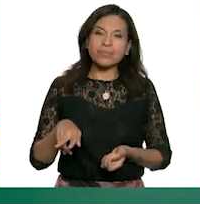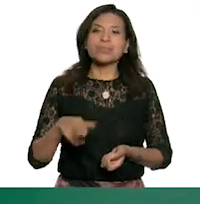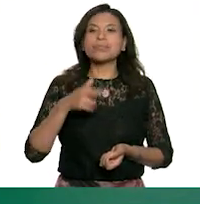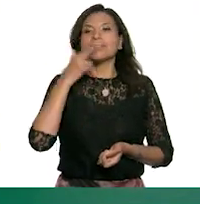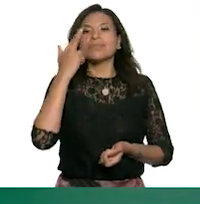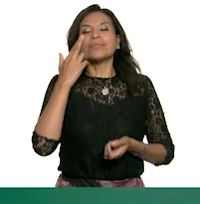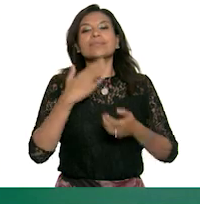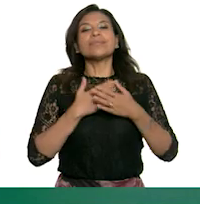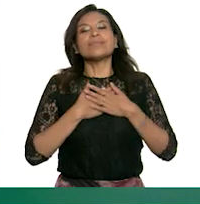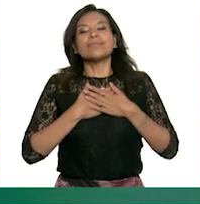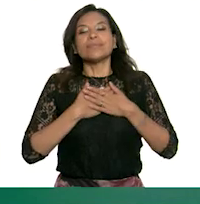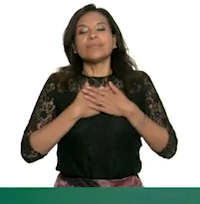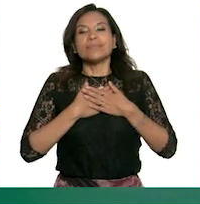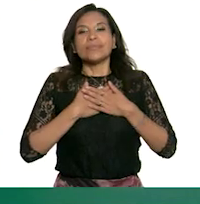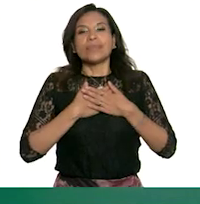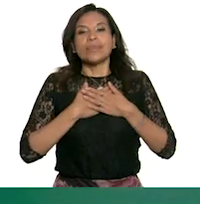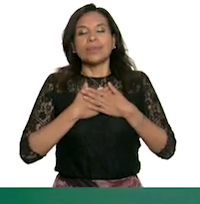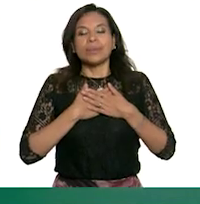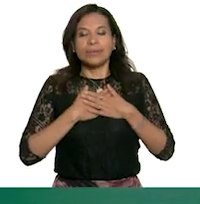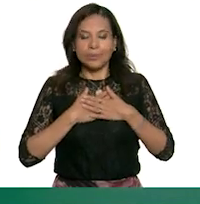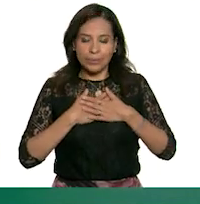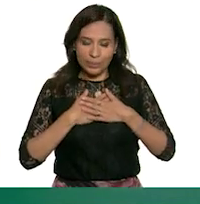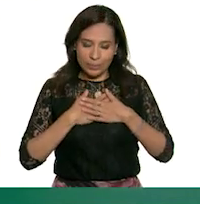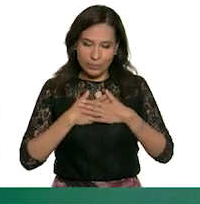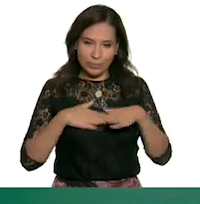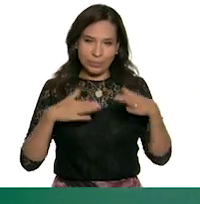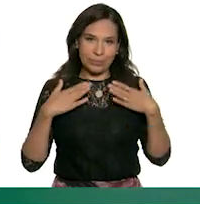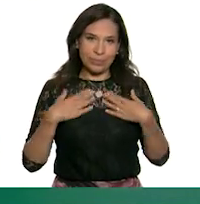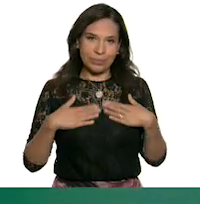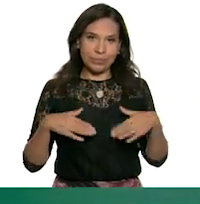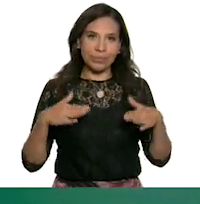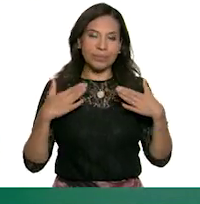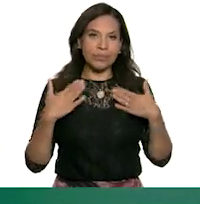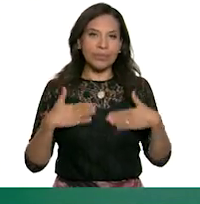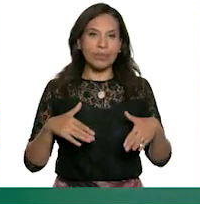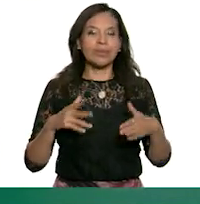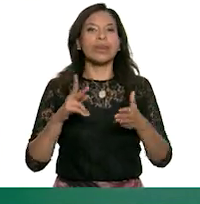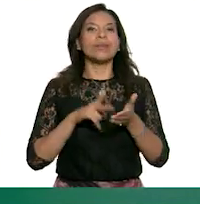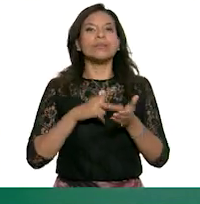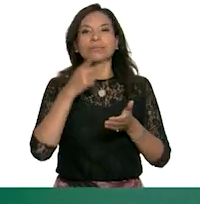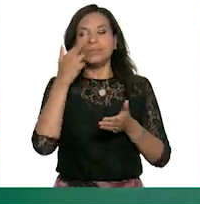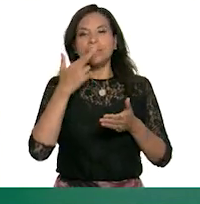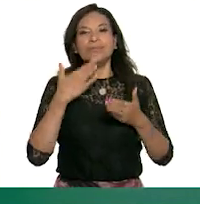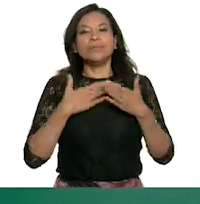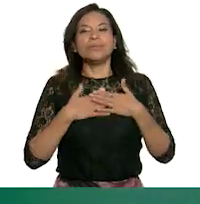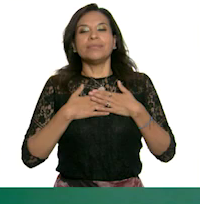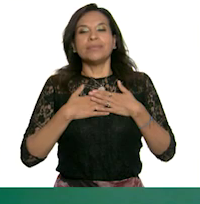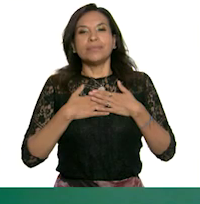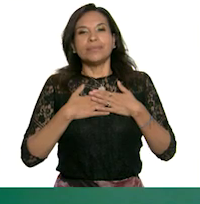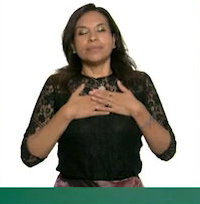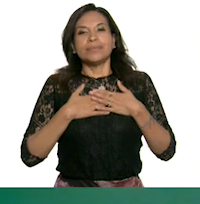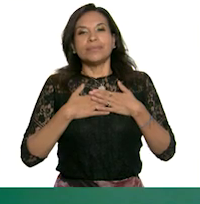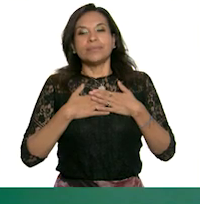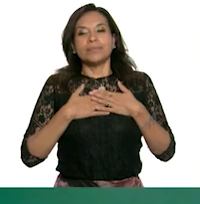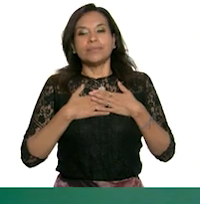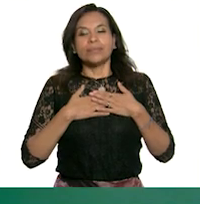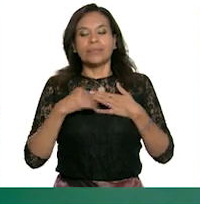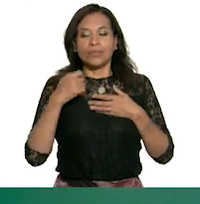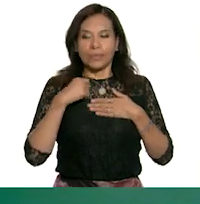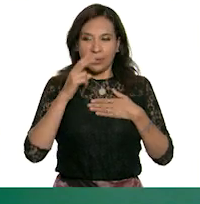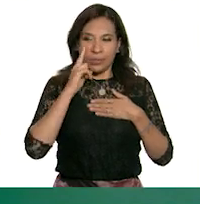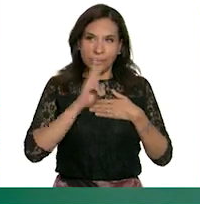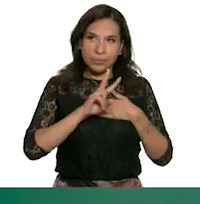respiré, logré relajarme, volví a respirar, pude